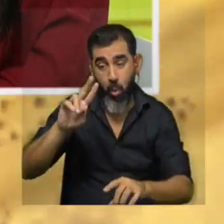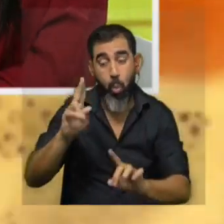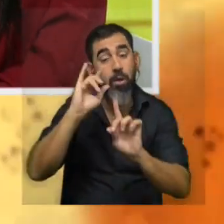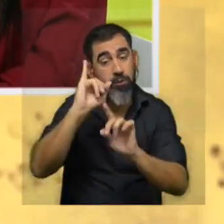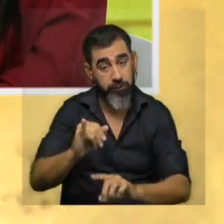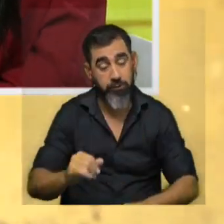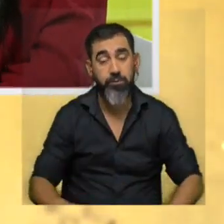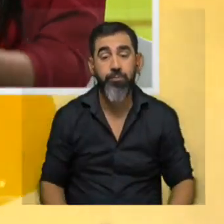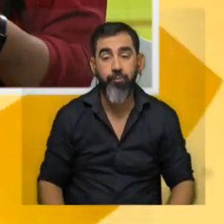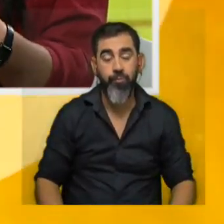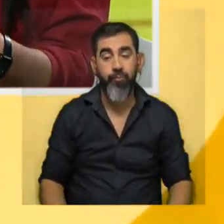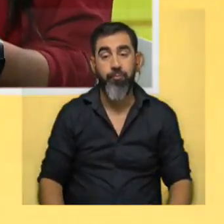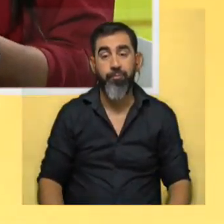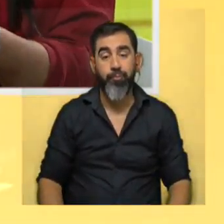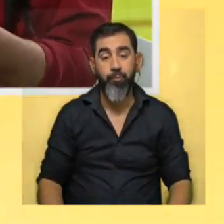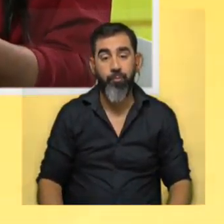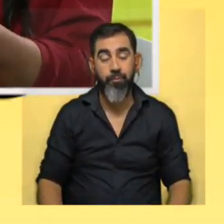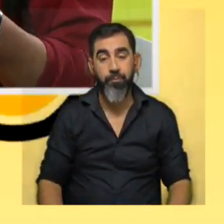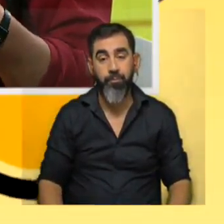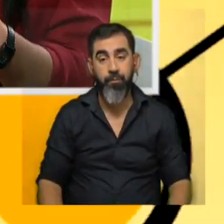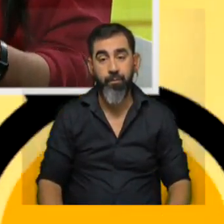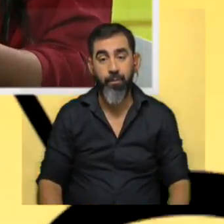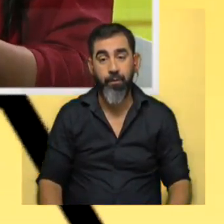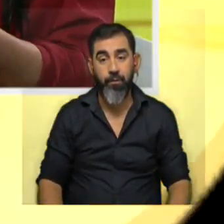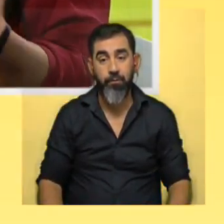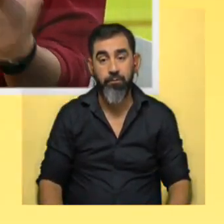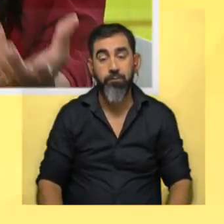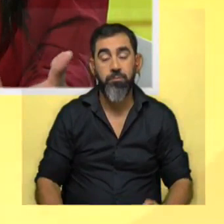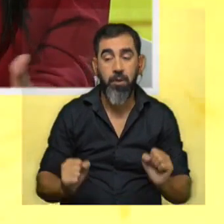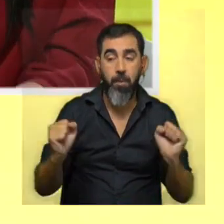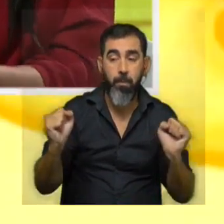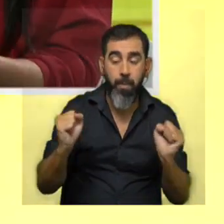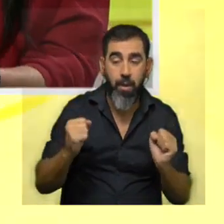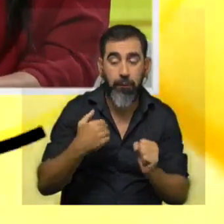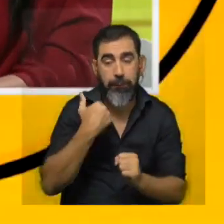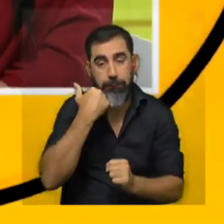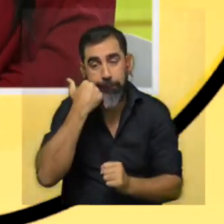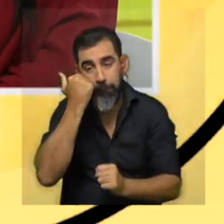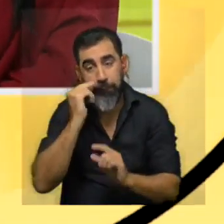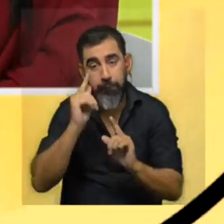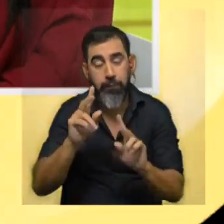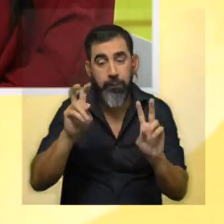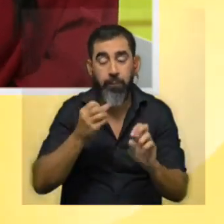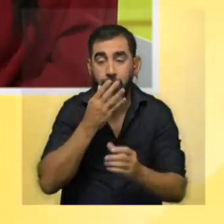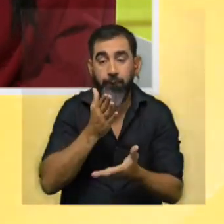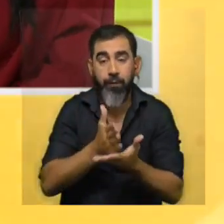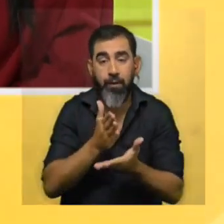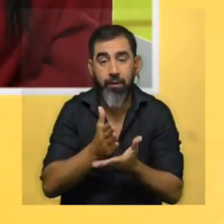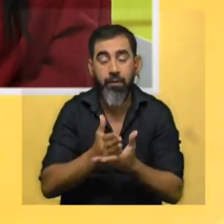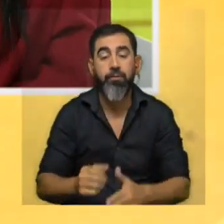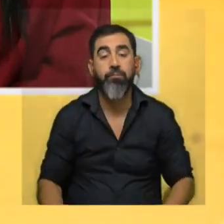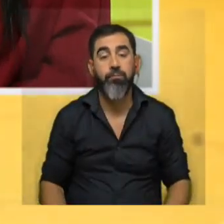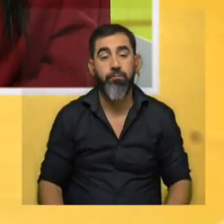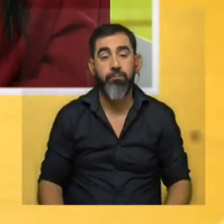afuera por ejemplo pero bueno sí lo que es el miedo la timidez que ahí hablamos también un tema de bienestar ¿verdad? está bien